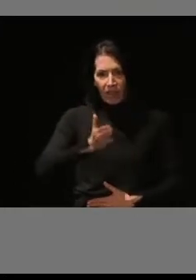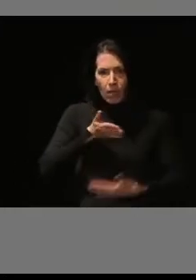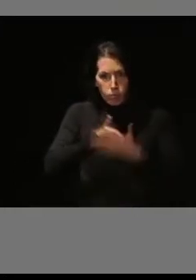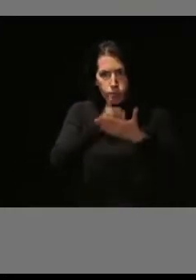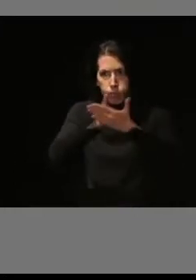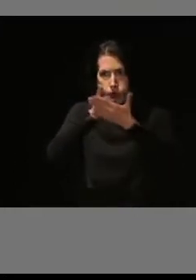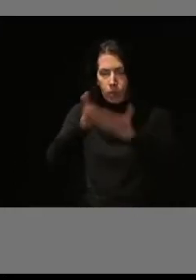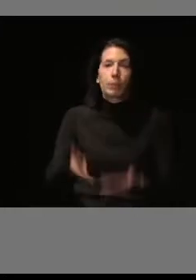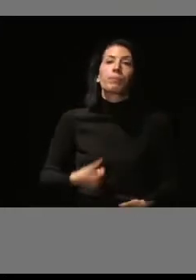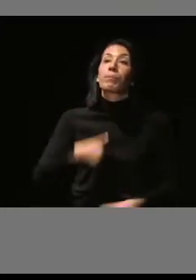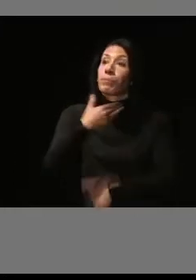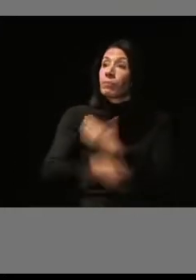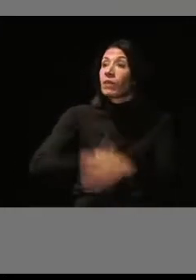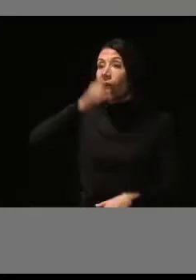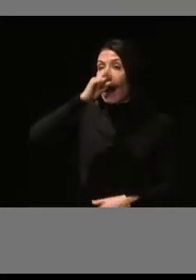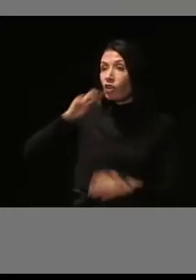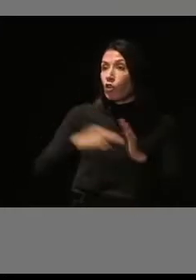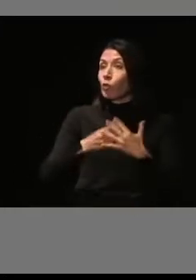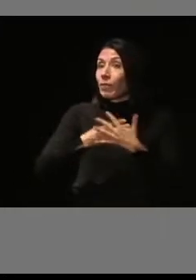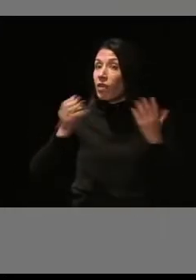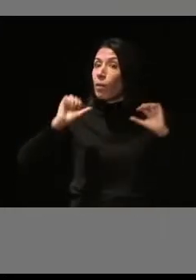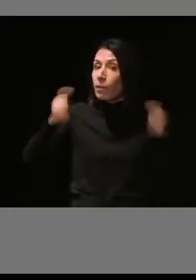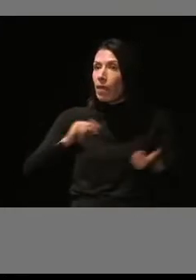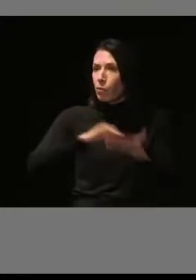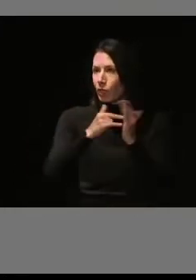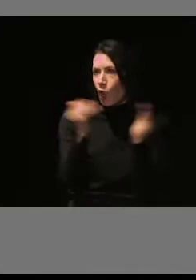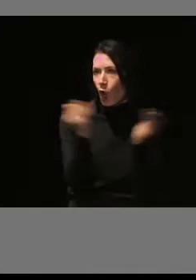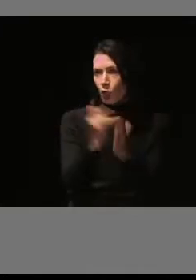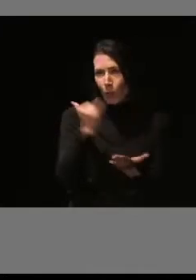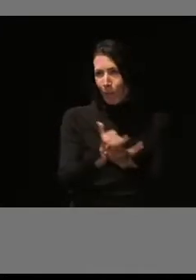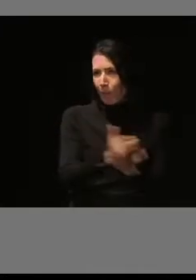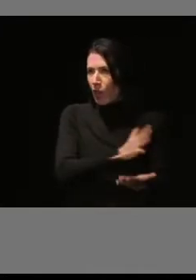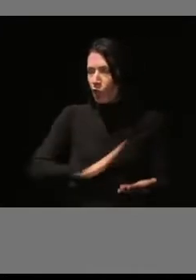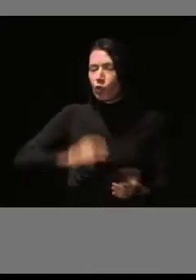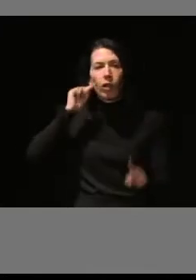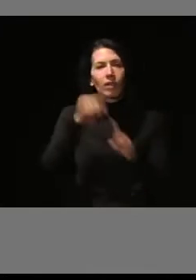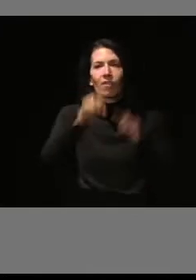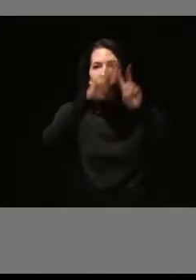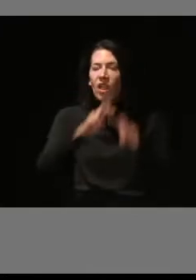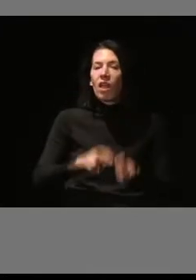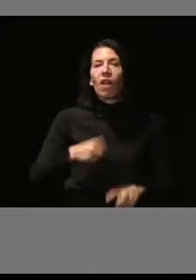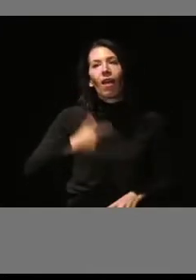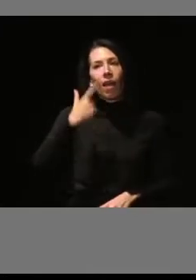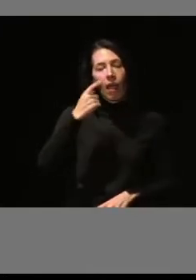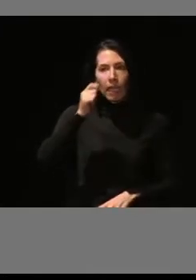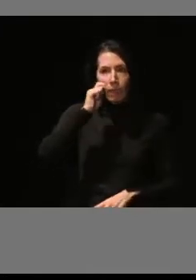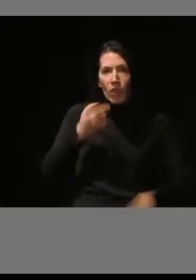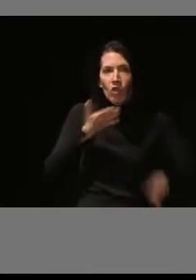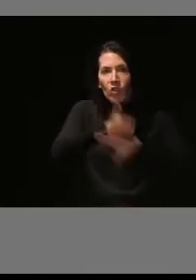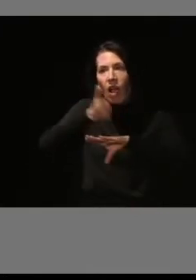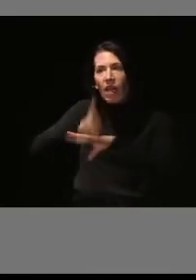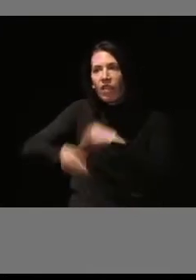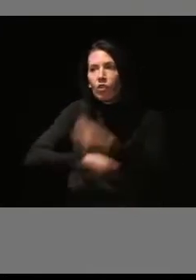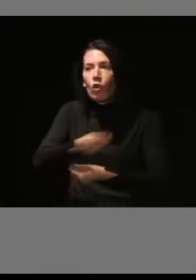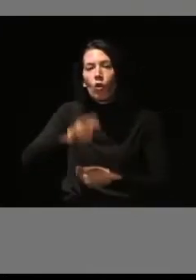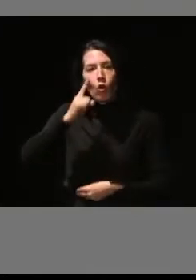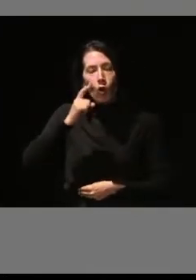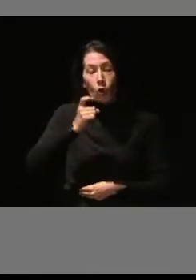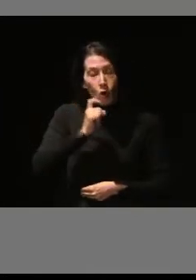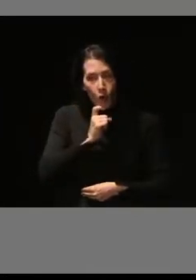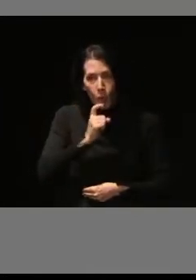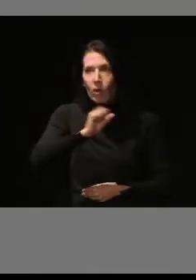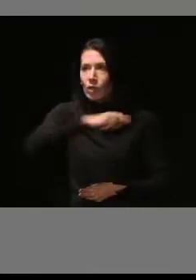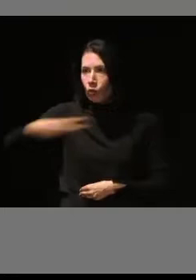En el año 2019 empezamos con un pequeño proyecto piloto para analizar las inspecciones que se estaban realizando a